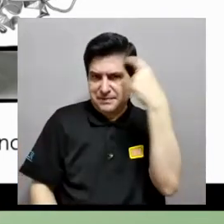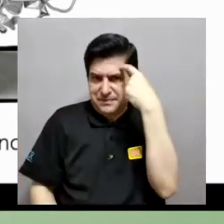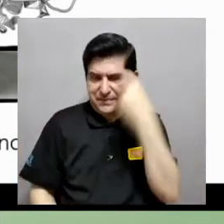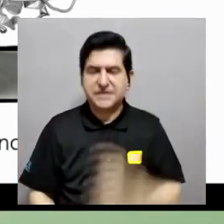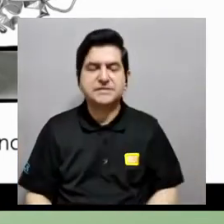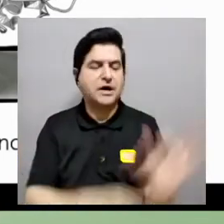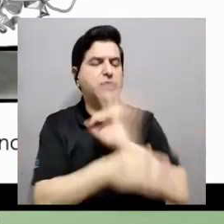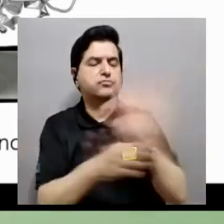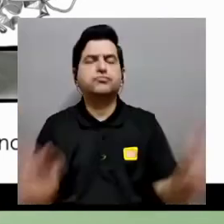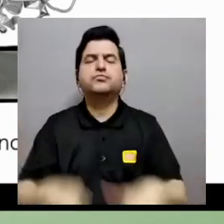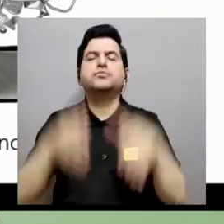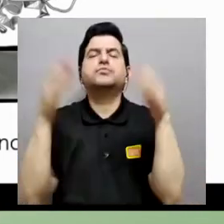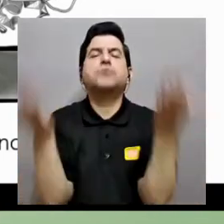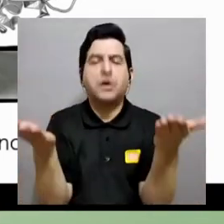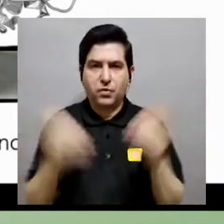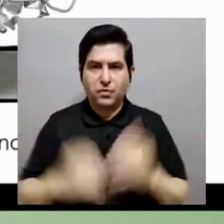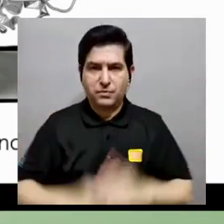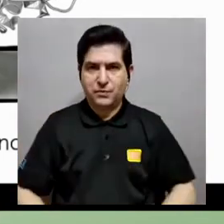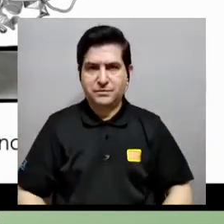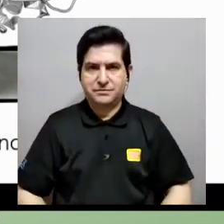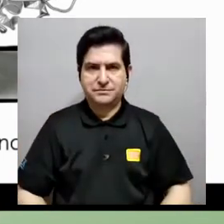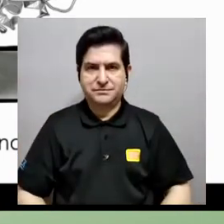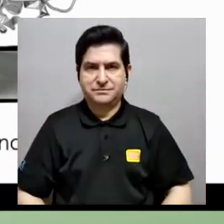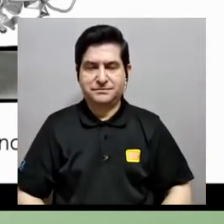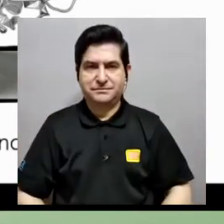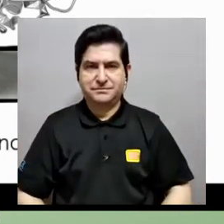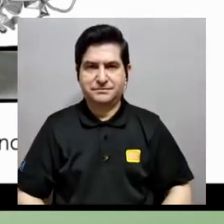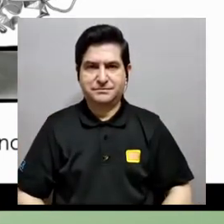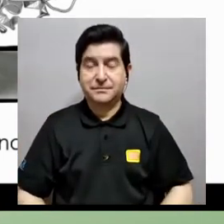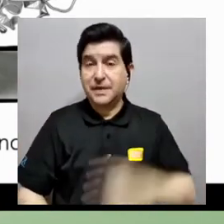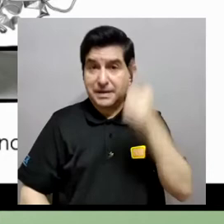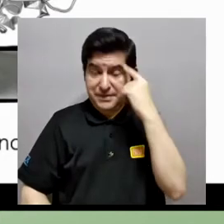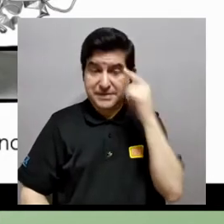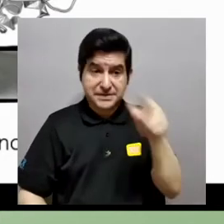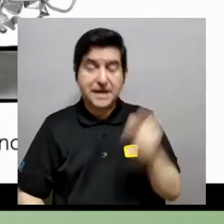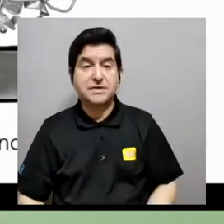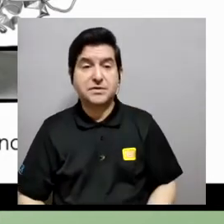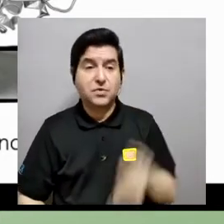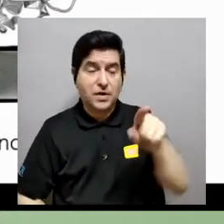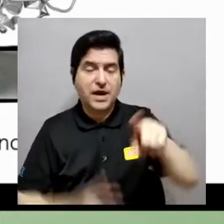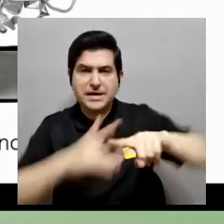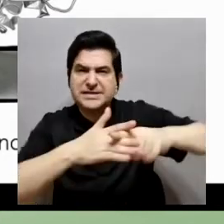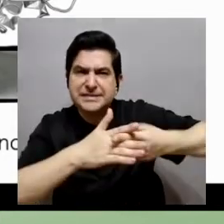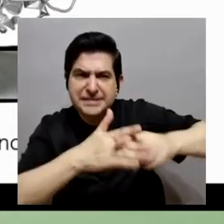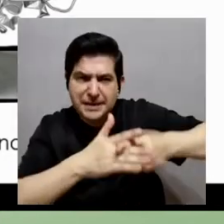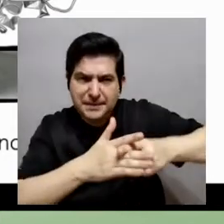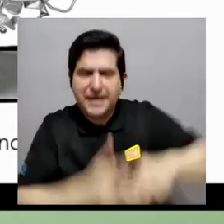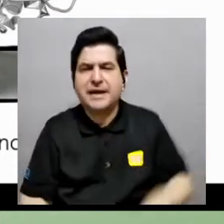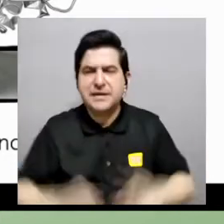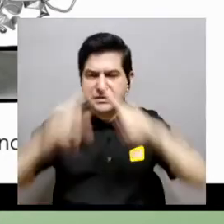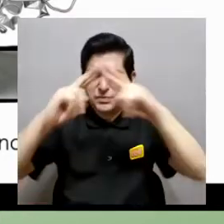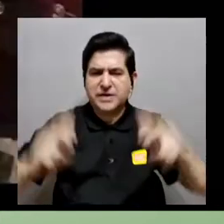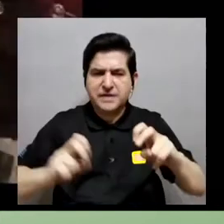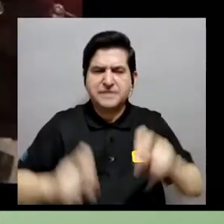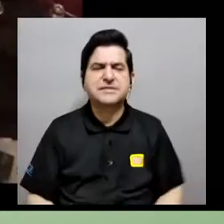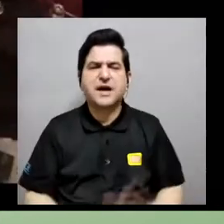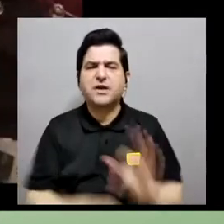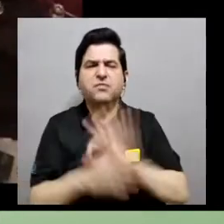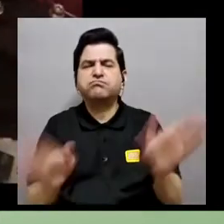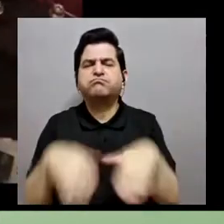cómo es que funciona el dispositivo este eléctrico en análisis.